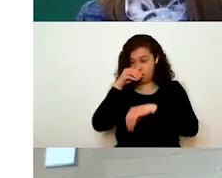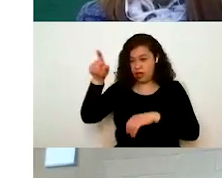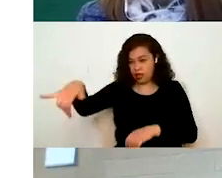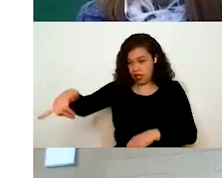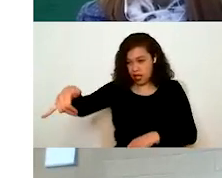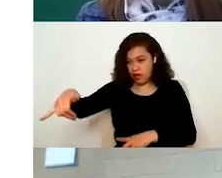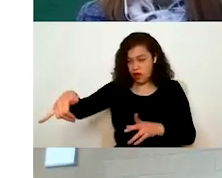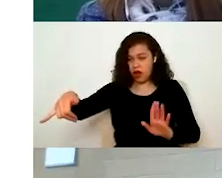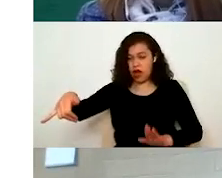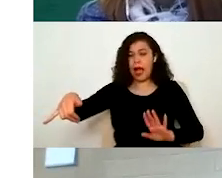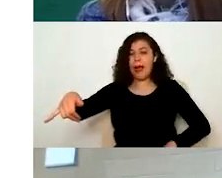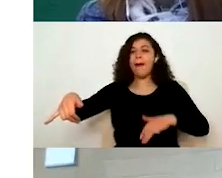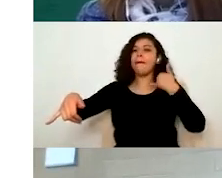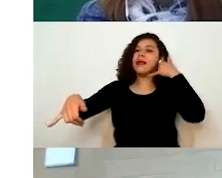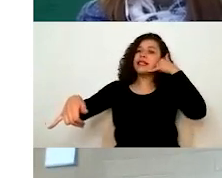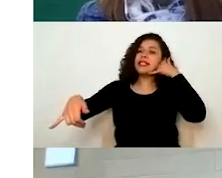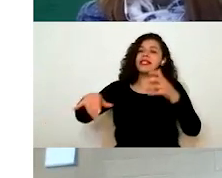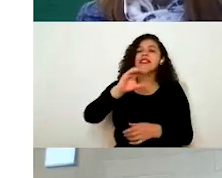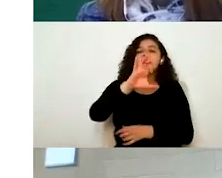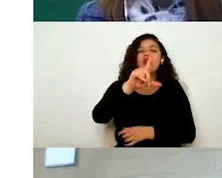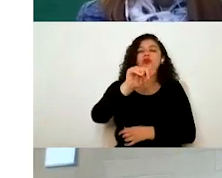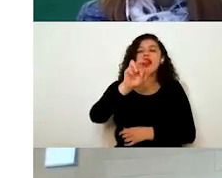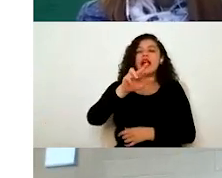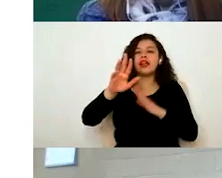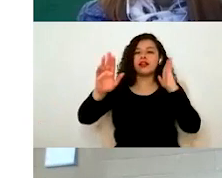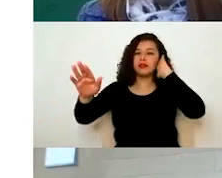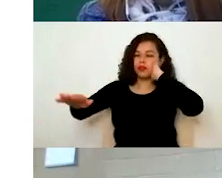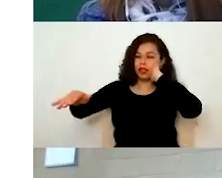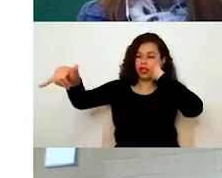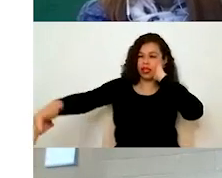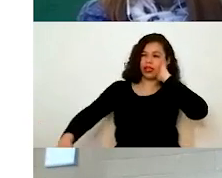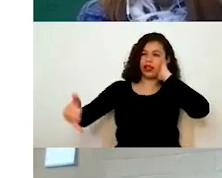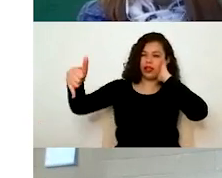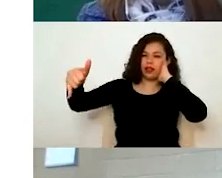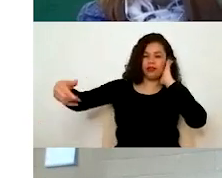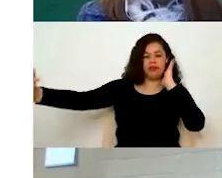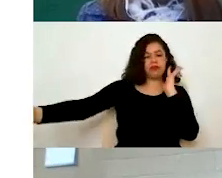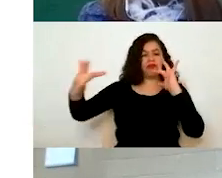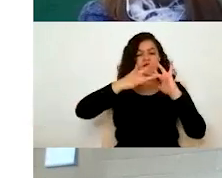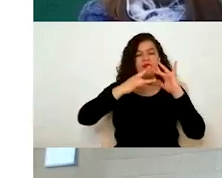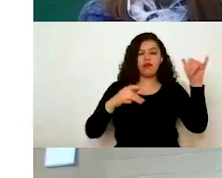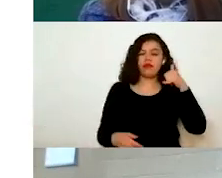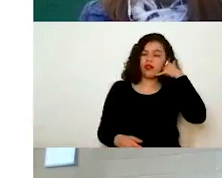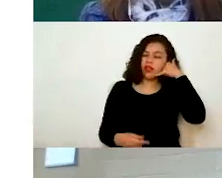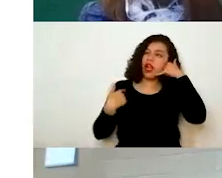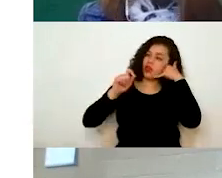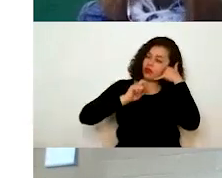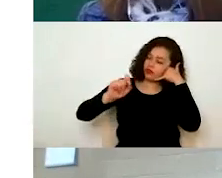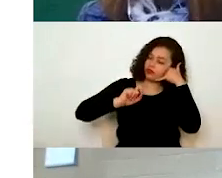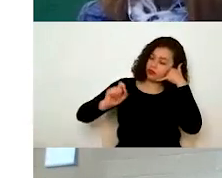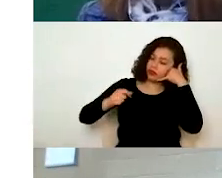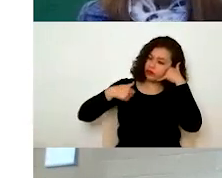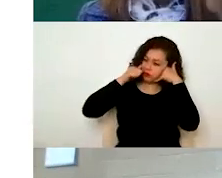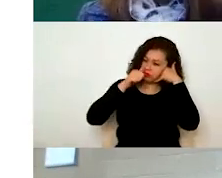pierda ninguna llamada. Entonces, tomo los mensajes, tomo los recados y si en ese momento les puedo dar atención, por